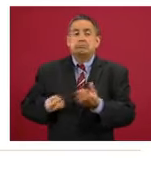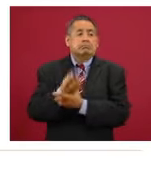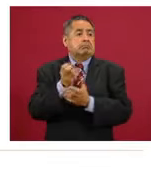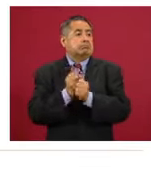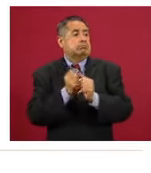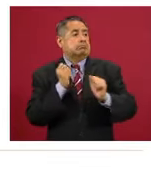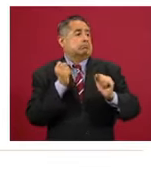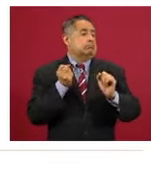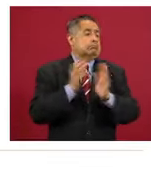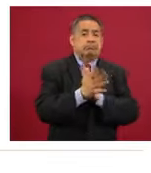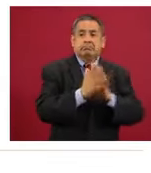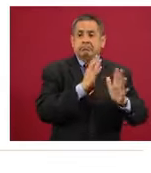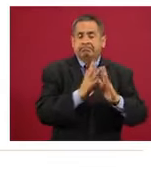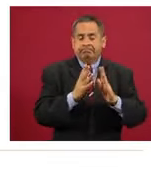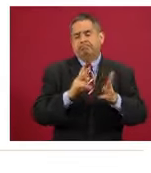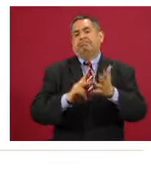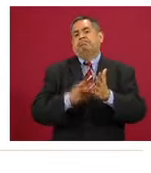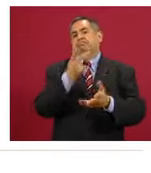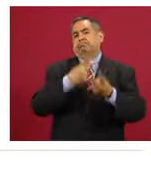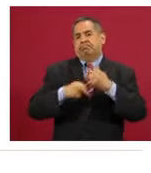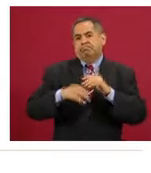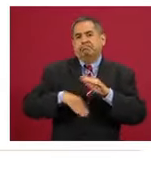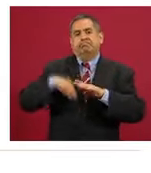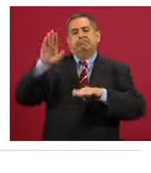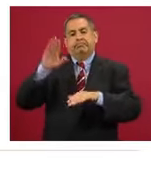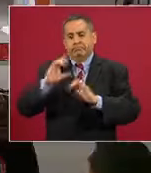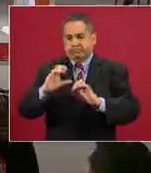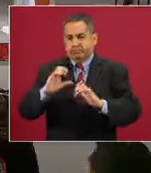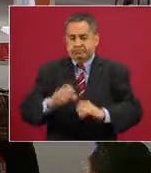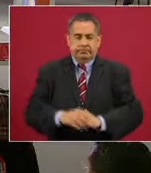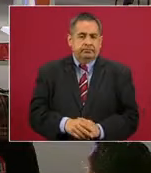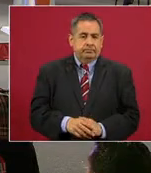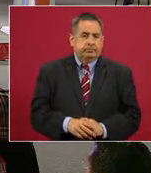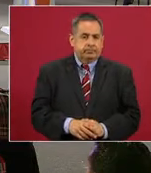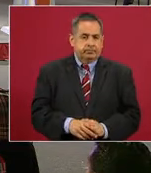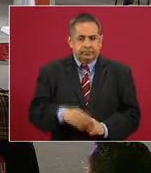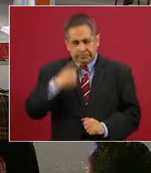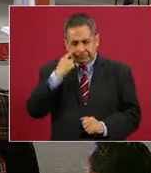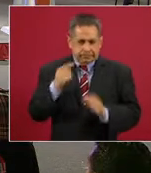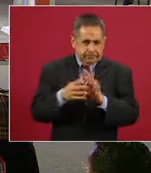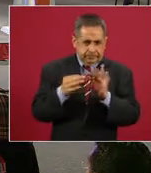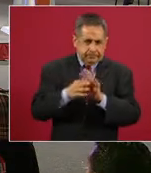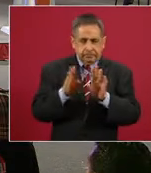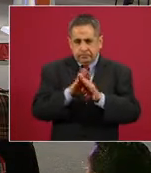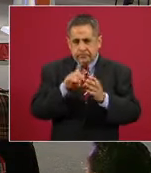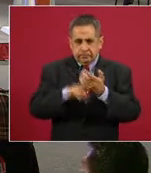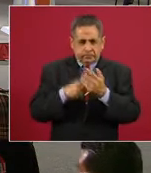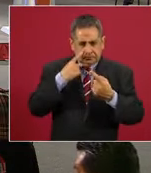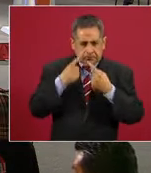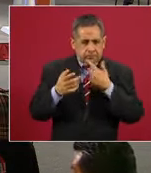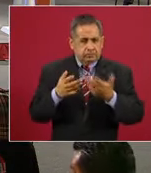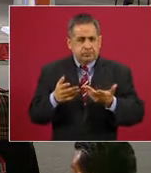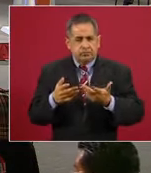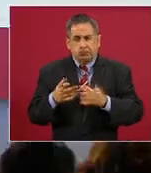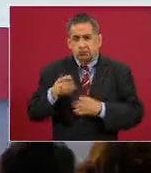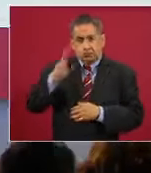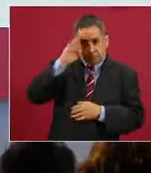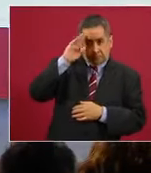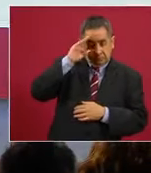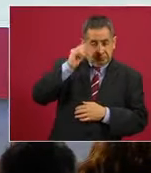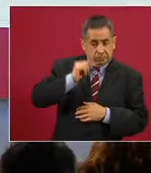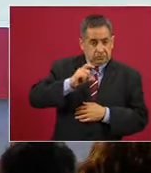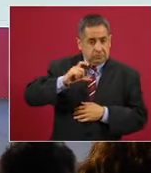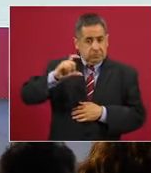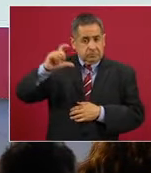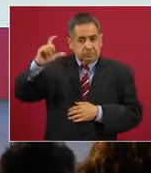puede llevar a un repunte. La siguiente. Como se ve en la ocupación hospitalaria, igual tendencia de ocupación alta o en